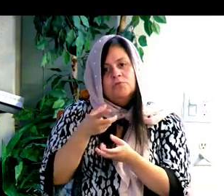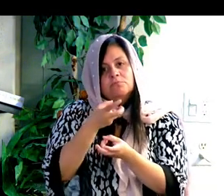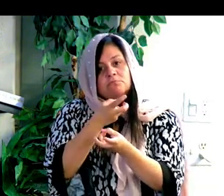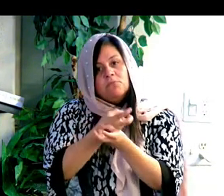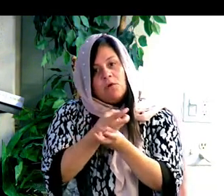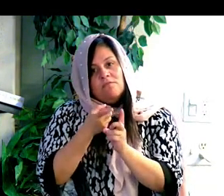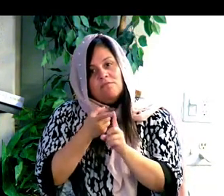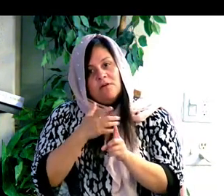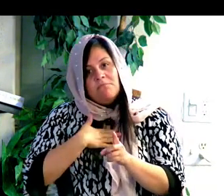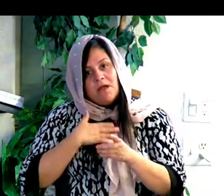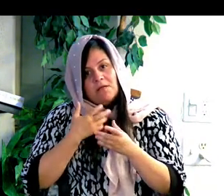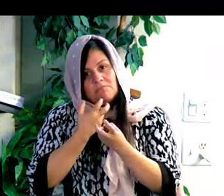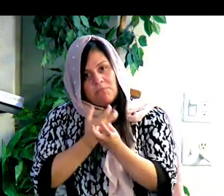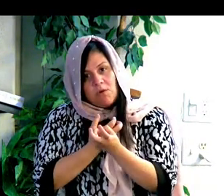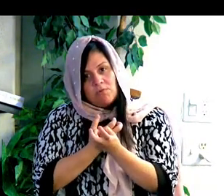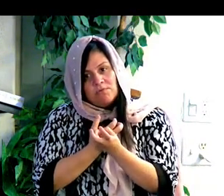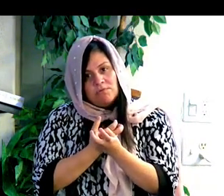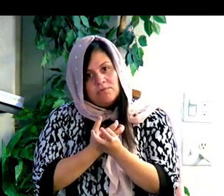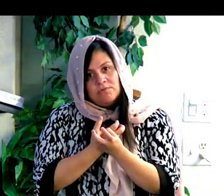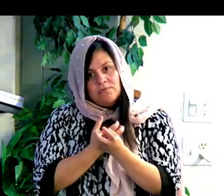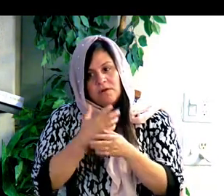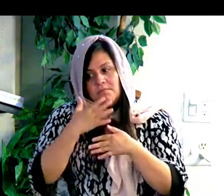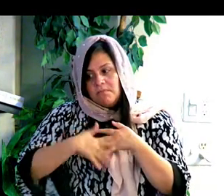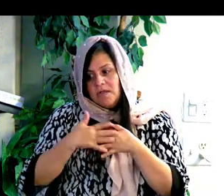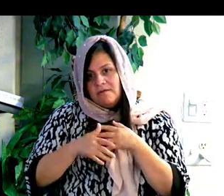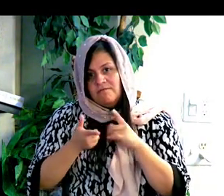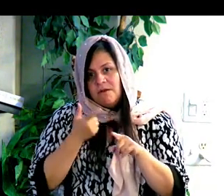Ese es un precio muy grande para la novia.